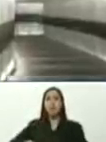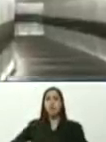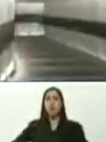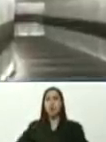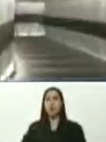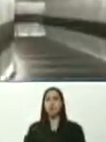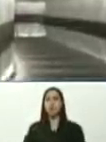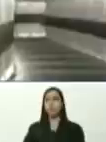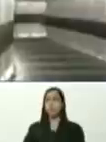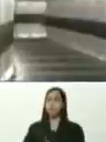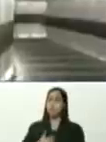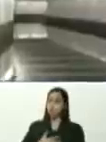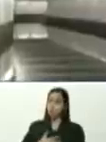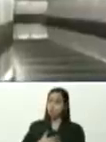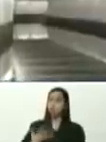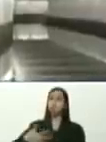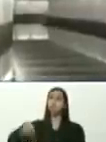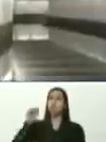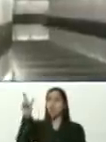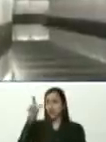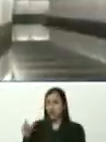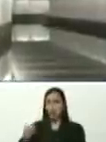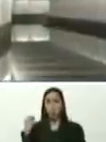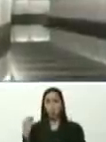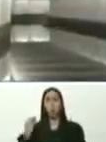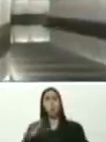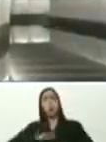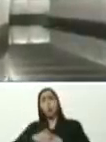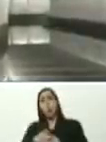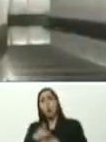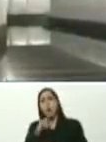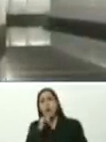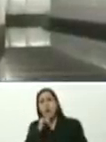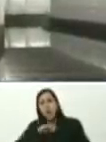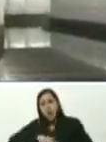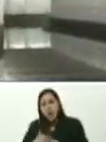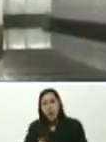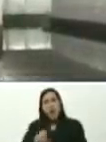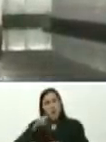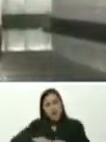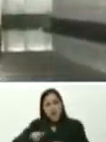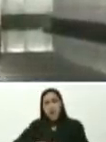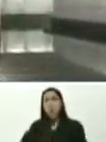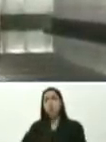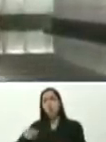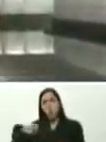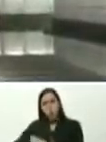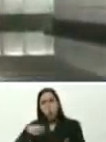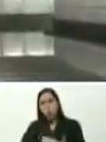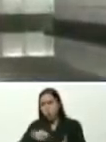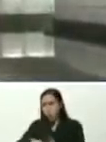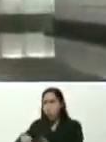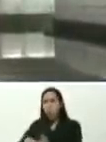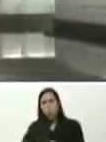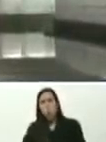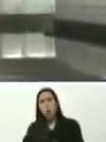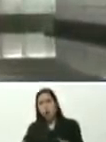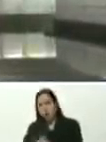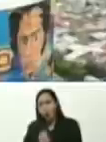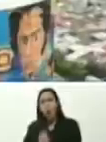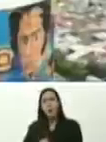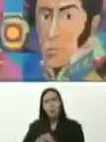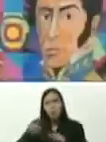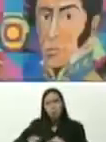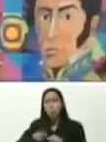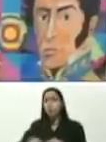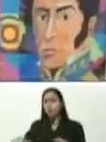yo entendía el italiano, ¿por qué? porque cuando niños jugaban, las casas, de los niños italianos, y las madres, le hablaban en italiano,